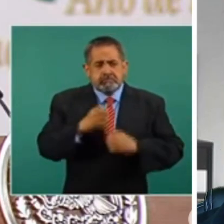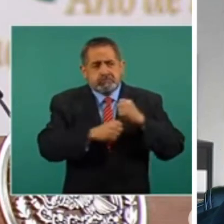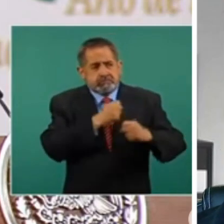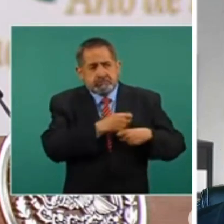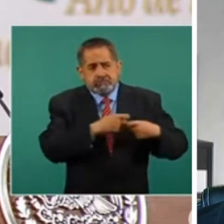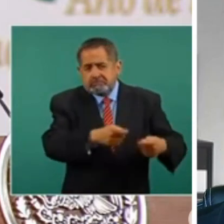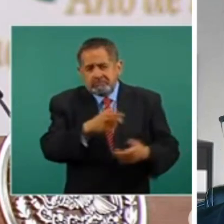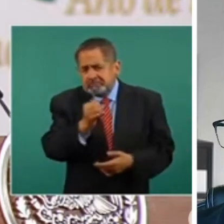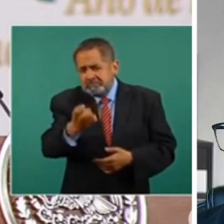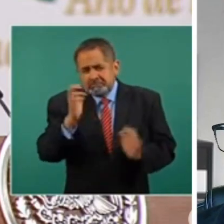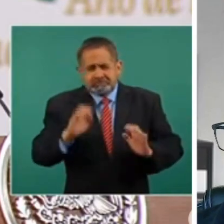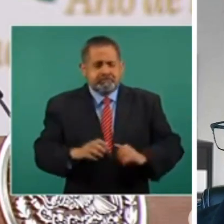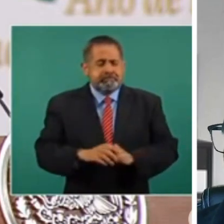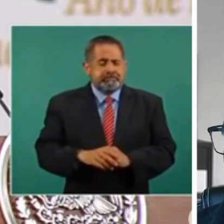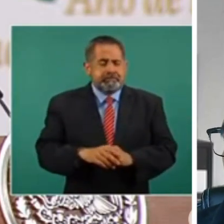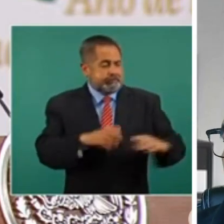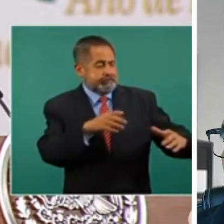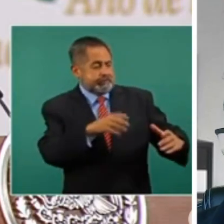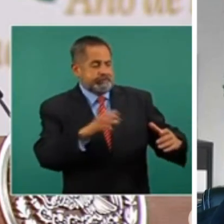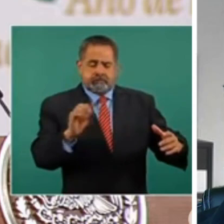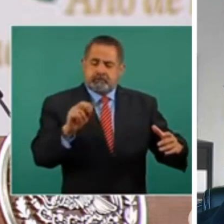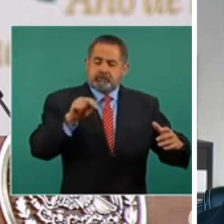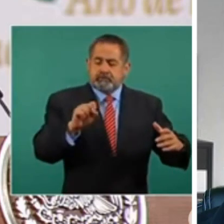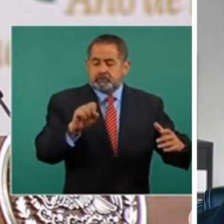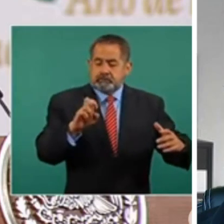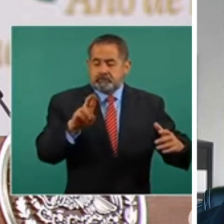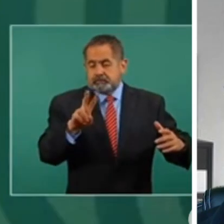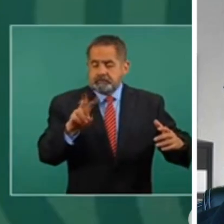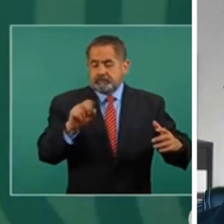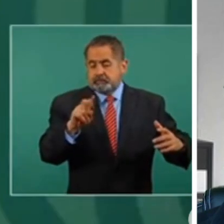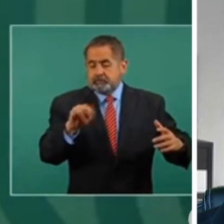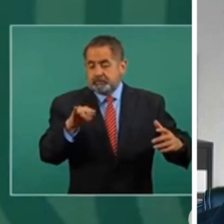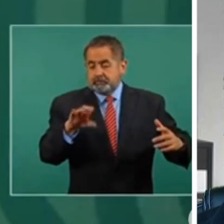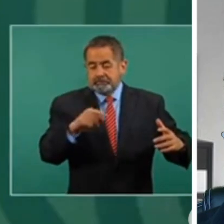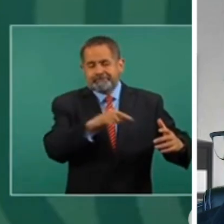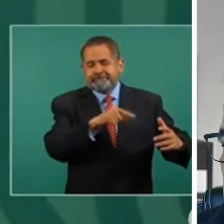Y el conservadurismo existe en